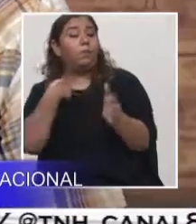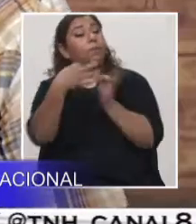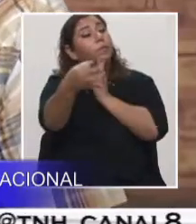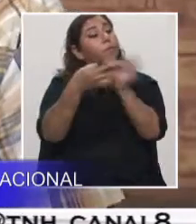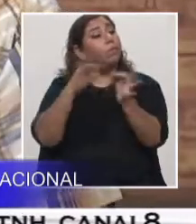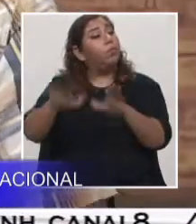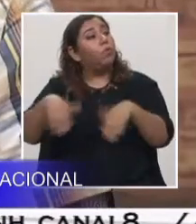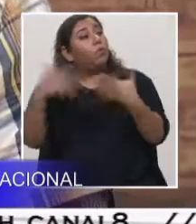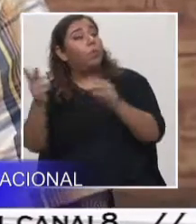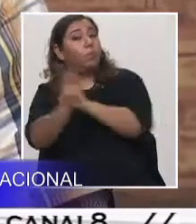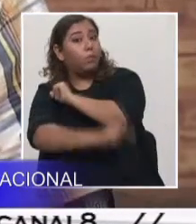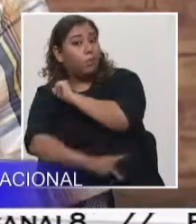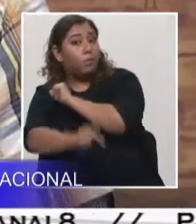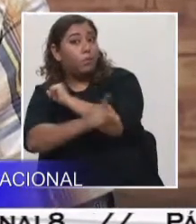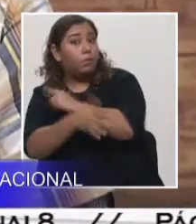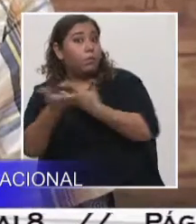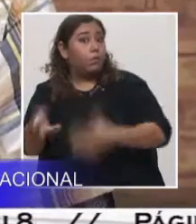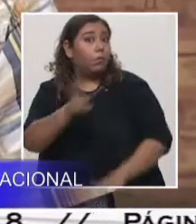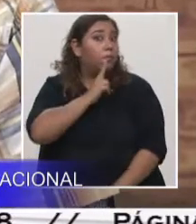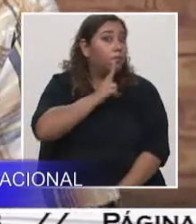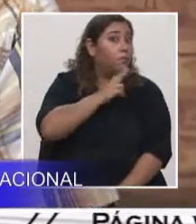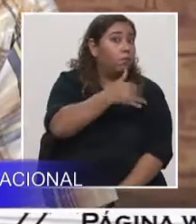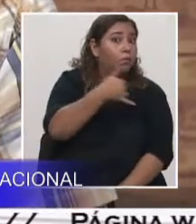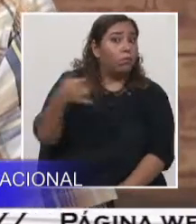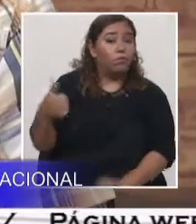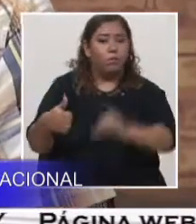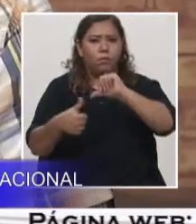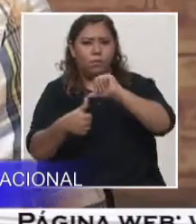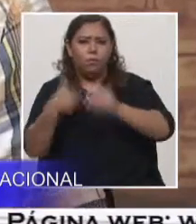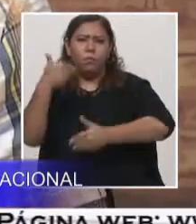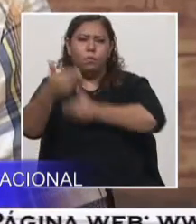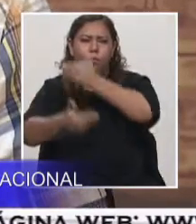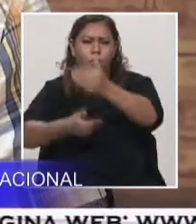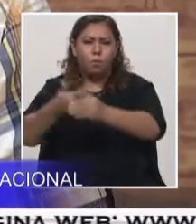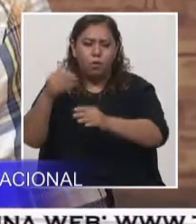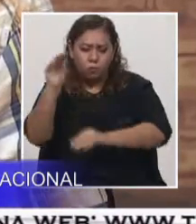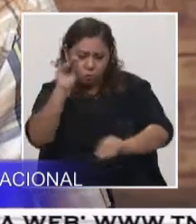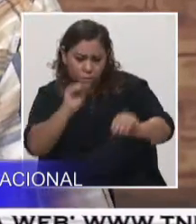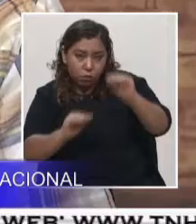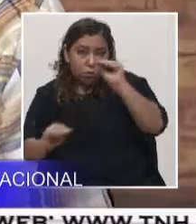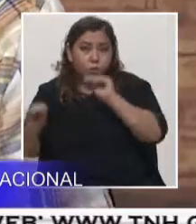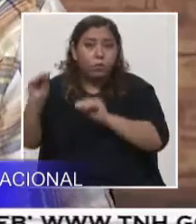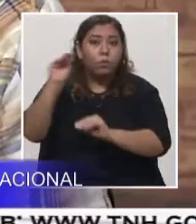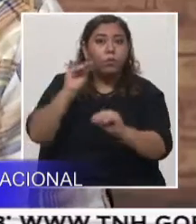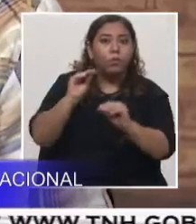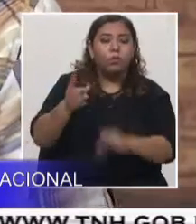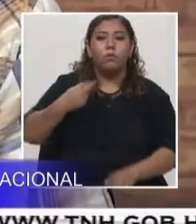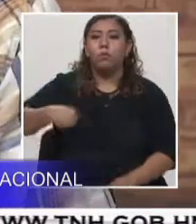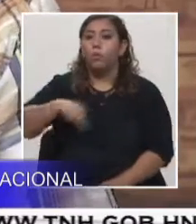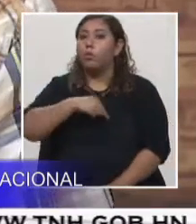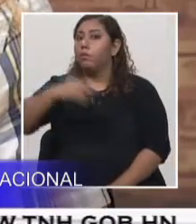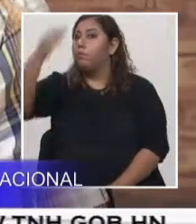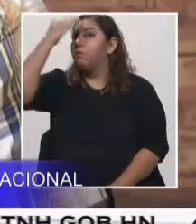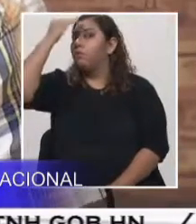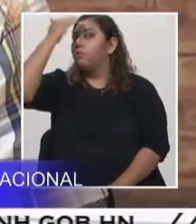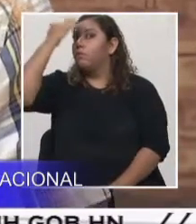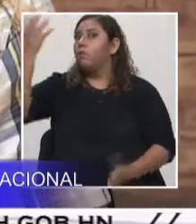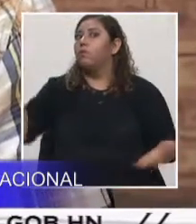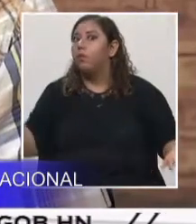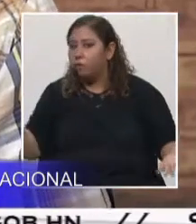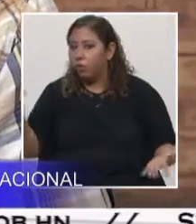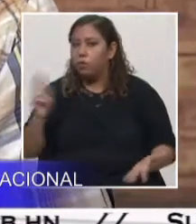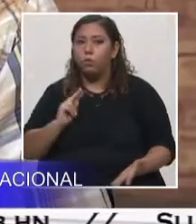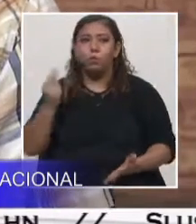cuál es el proceso de formación de Honduras, de Centroamérica. Eso es importante empezarlo a hacer porque nosotros debemos de conocer nuestro territorio, aparte que es